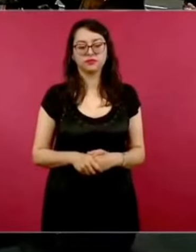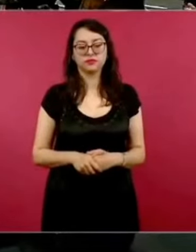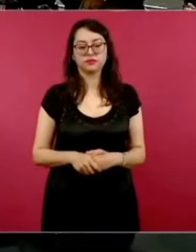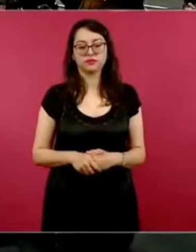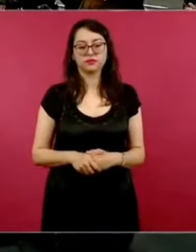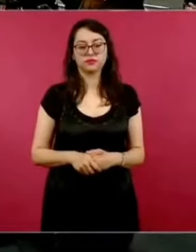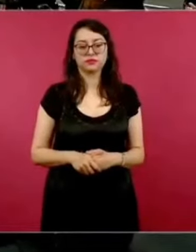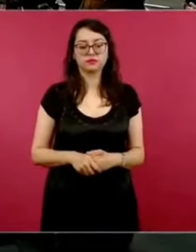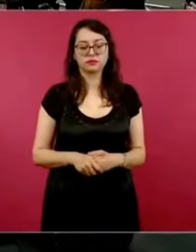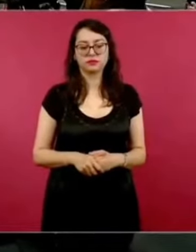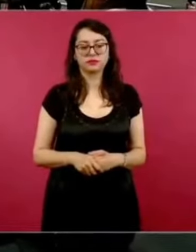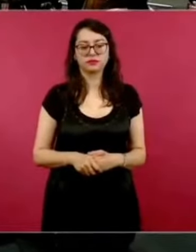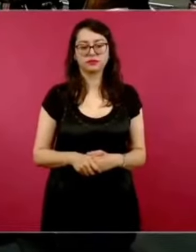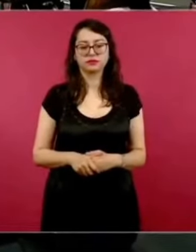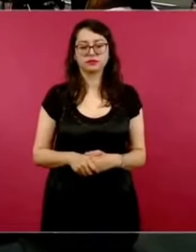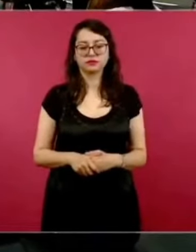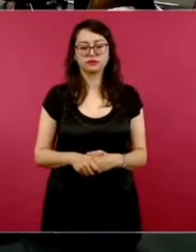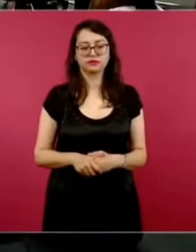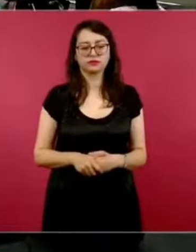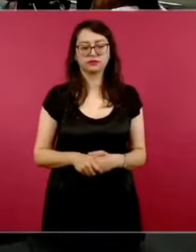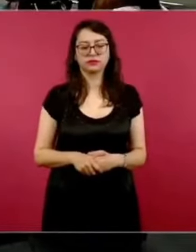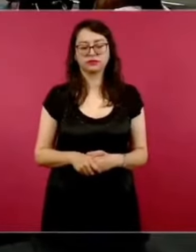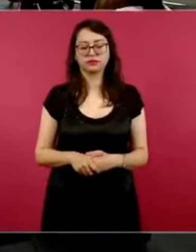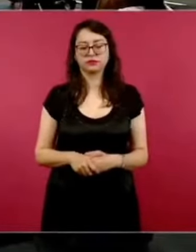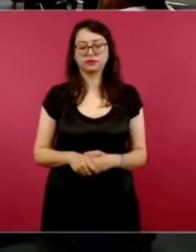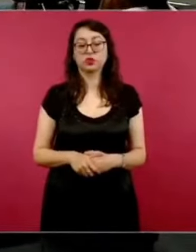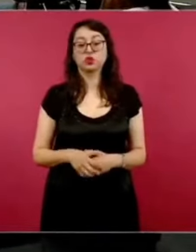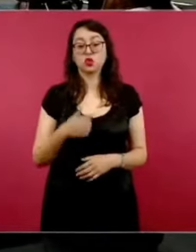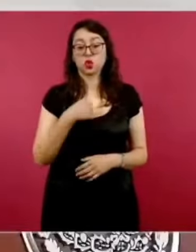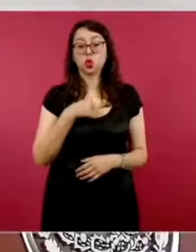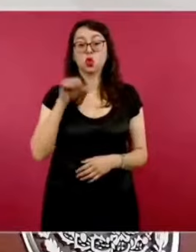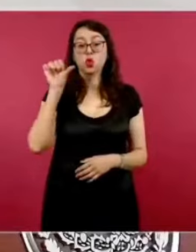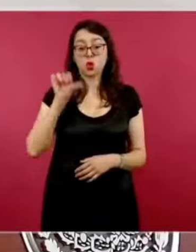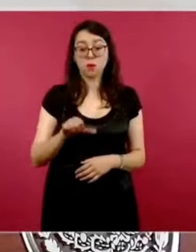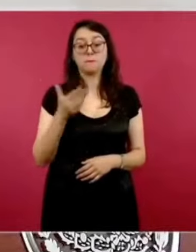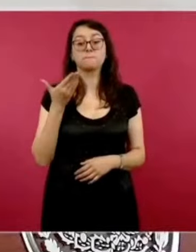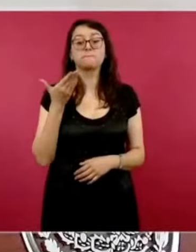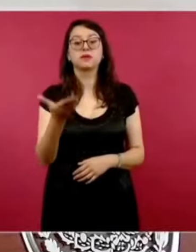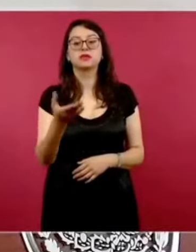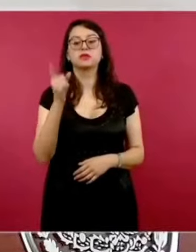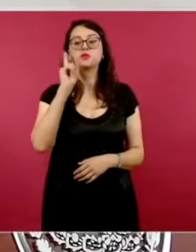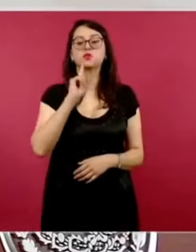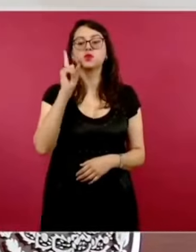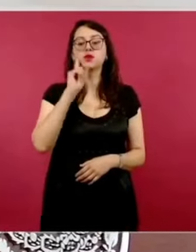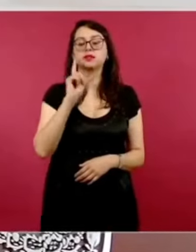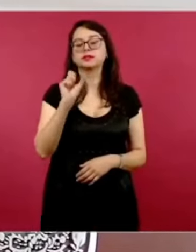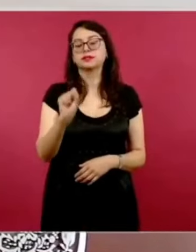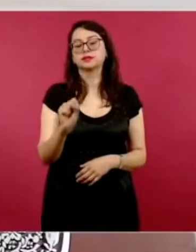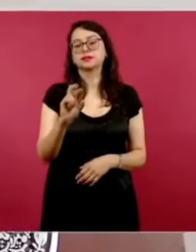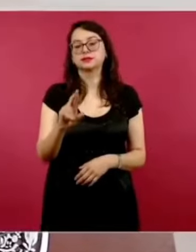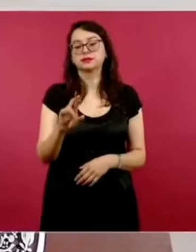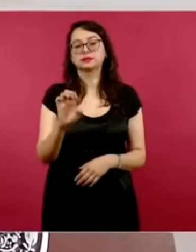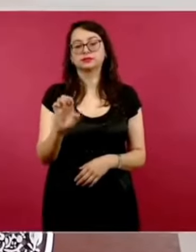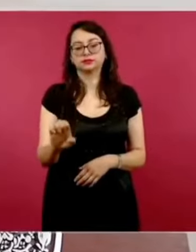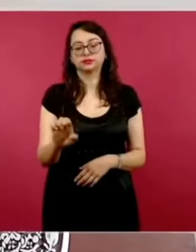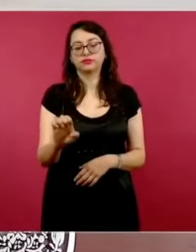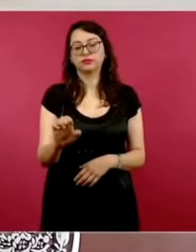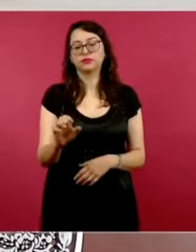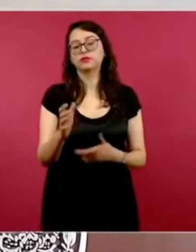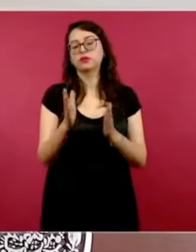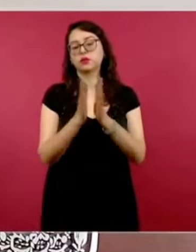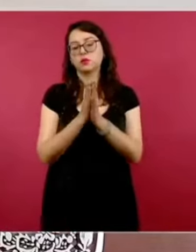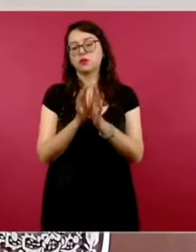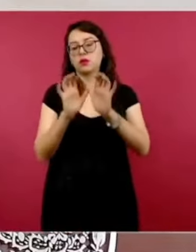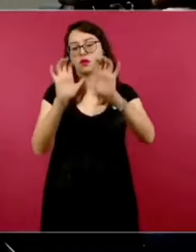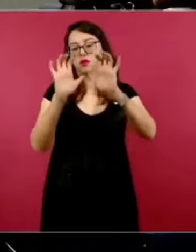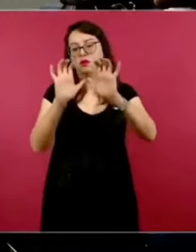autorizan. Lo que le pedí hoy a la Secretaría de Relaciones Exteriores que emita un comunicado